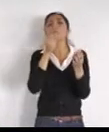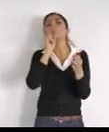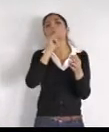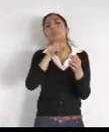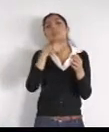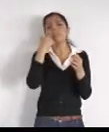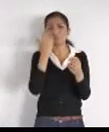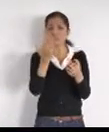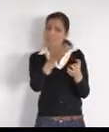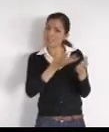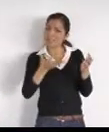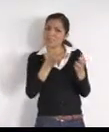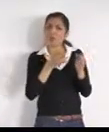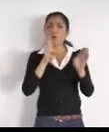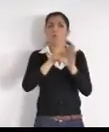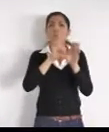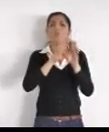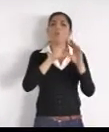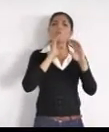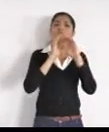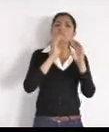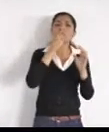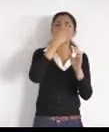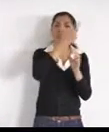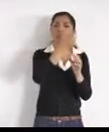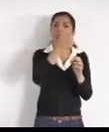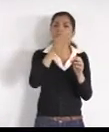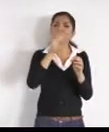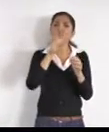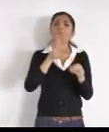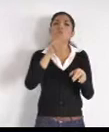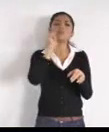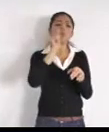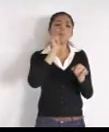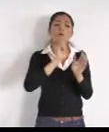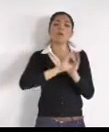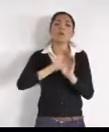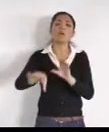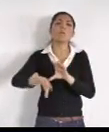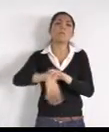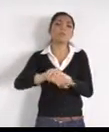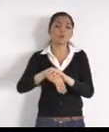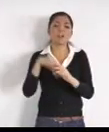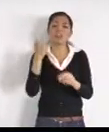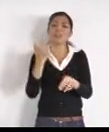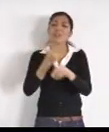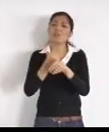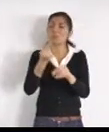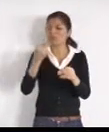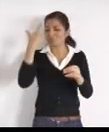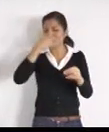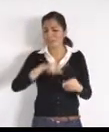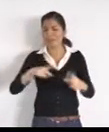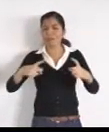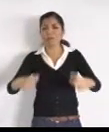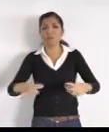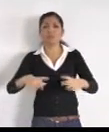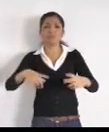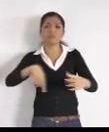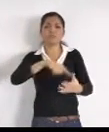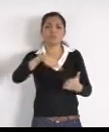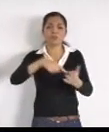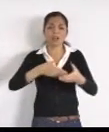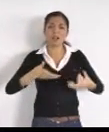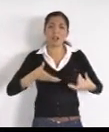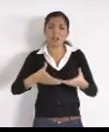tanta basura, y arreglar el bachesote, que se hace en donde mismo, gracias, espero respuesta, creo que te refieres, al tramo